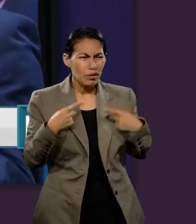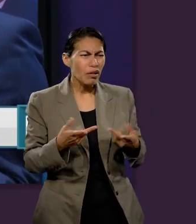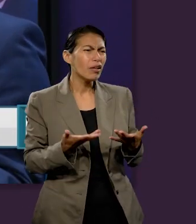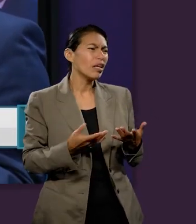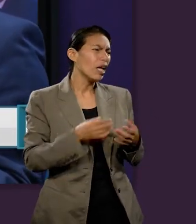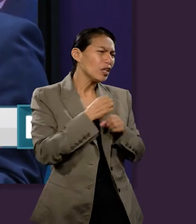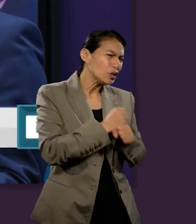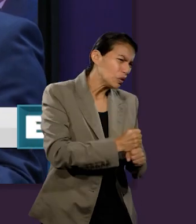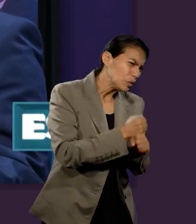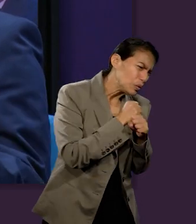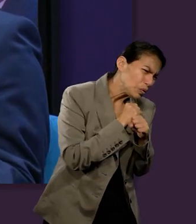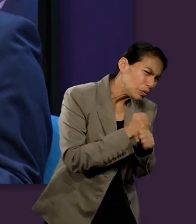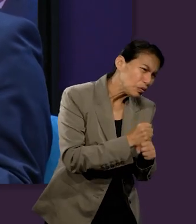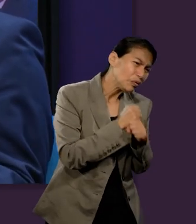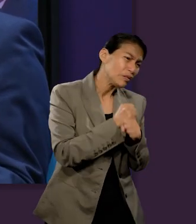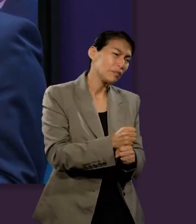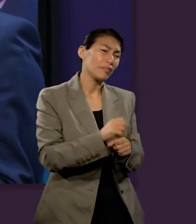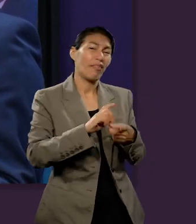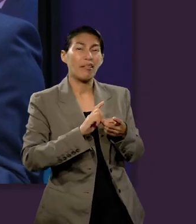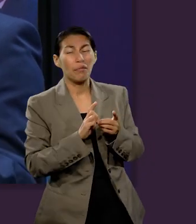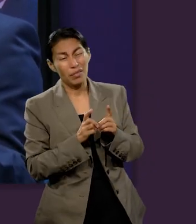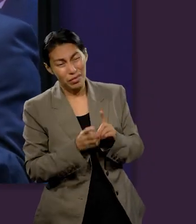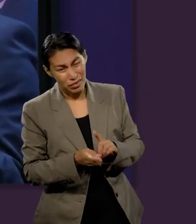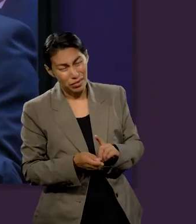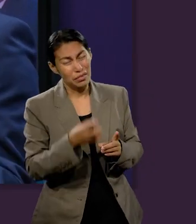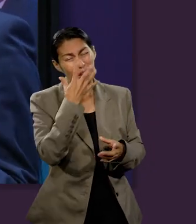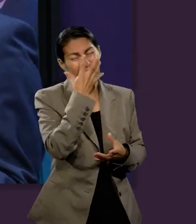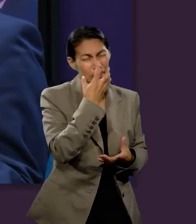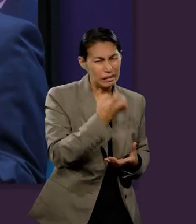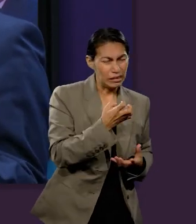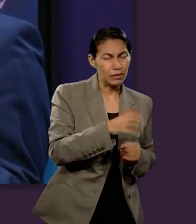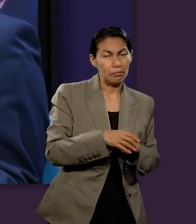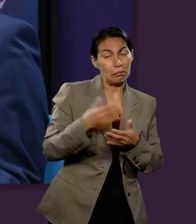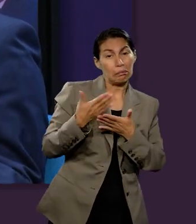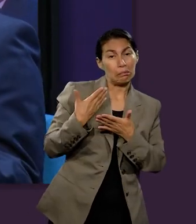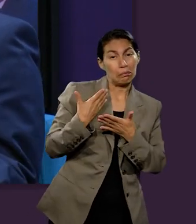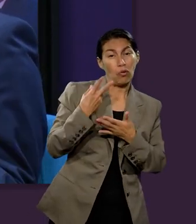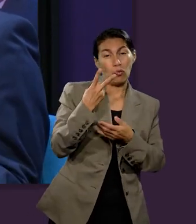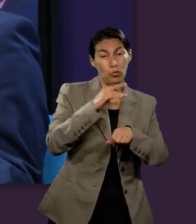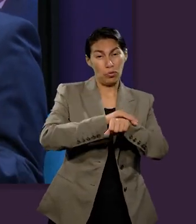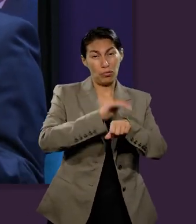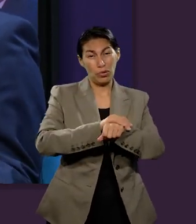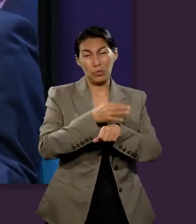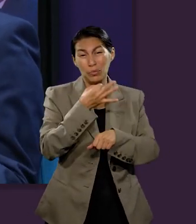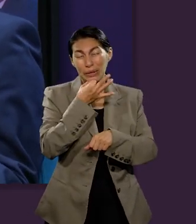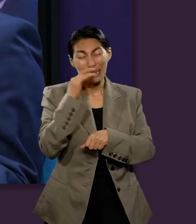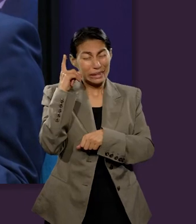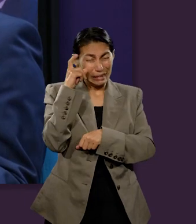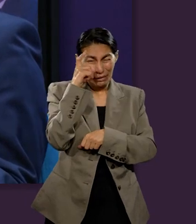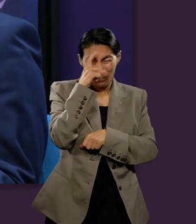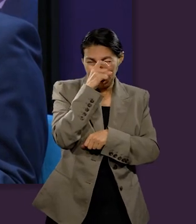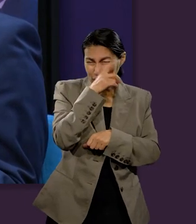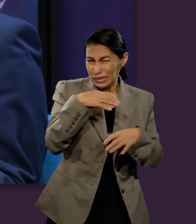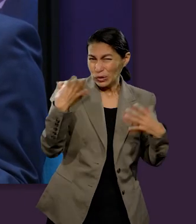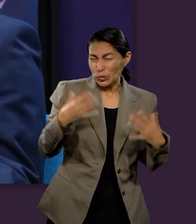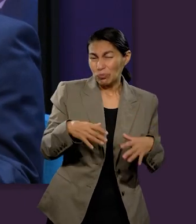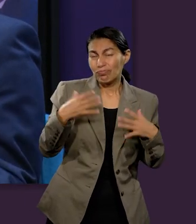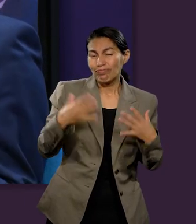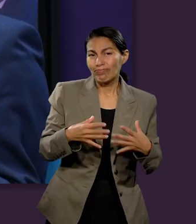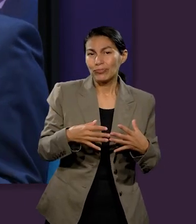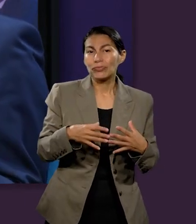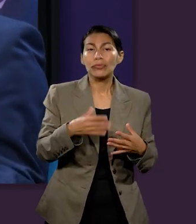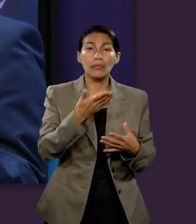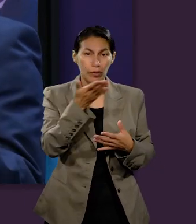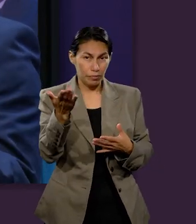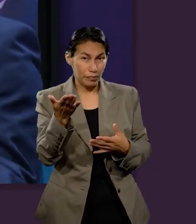hablé con dos amigos que me contaron que han tenido momentos muy fuertes y saben muchas veces pasan porque no le